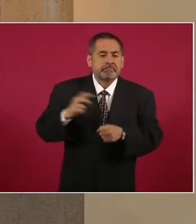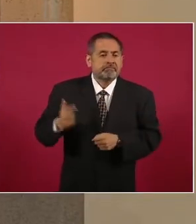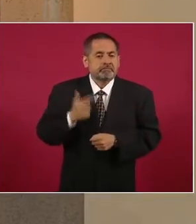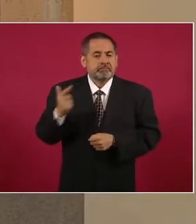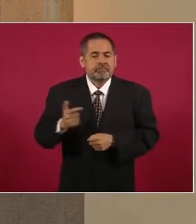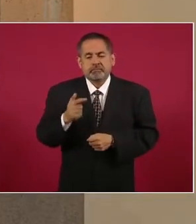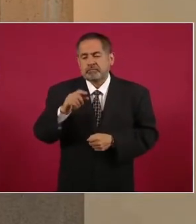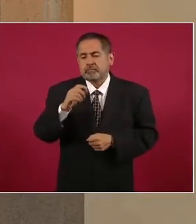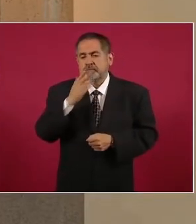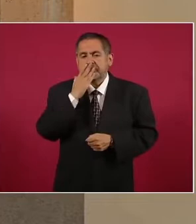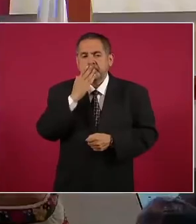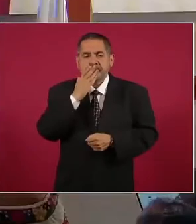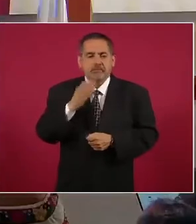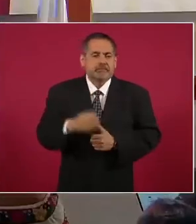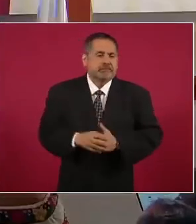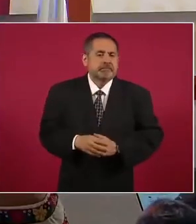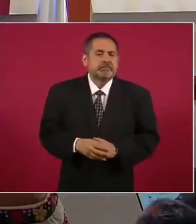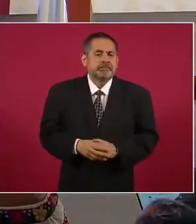Siguiente.